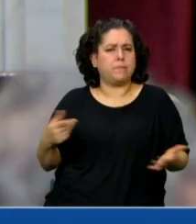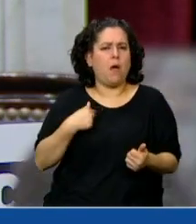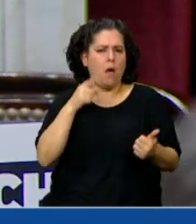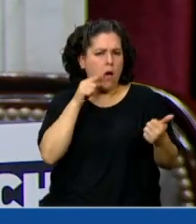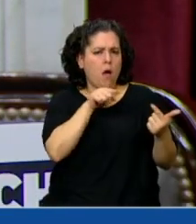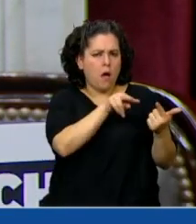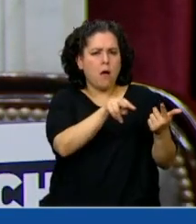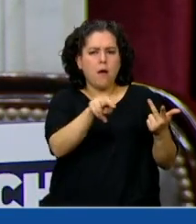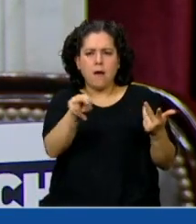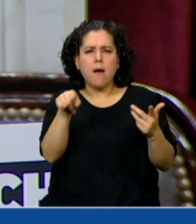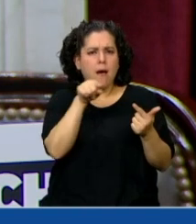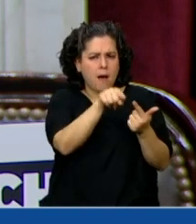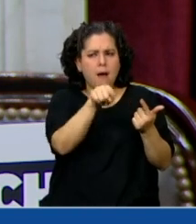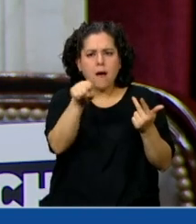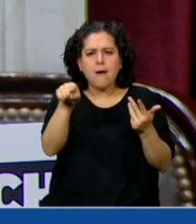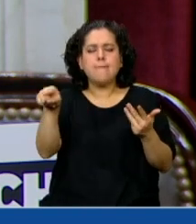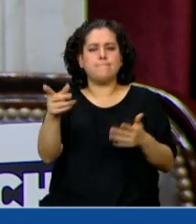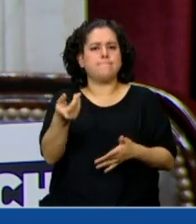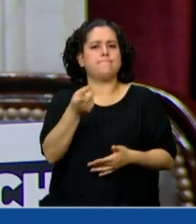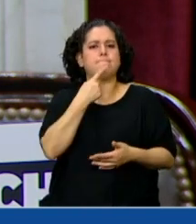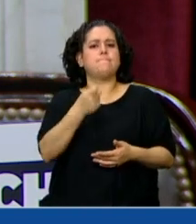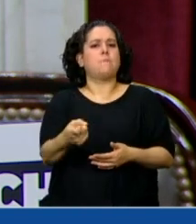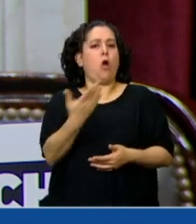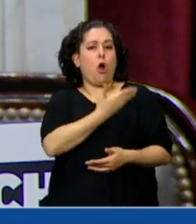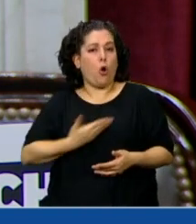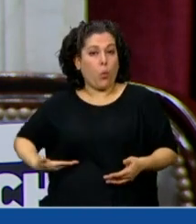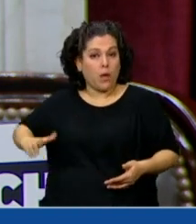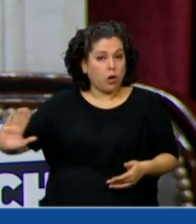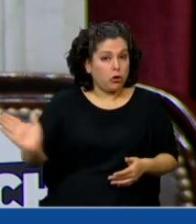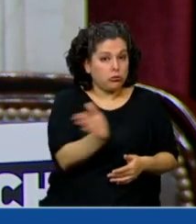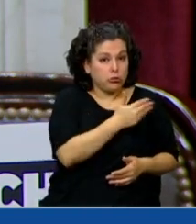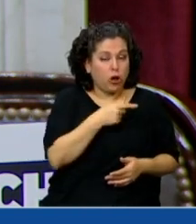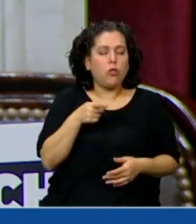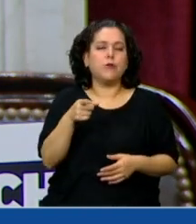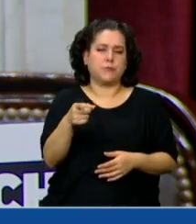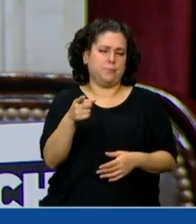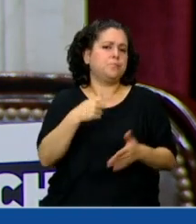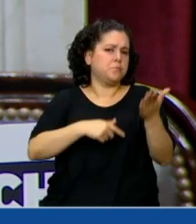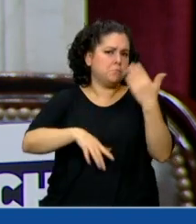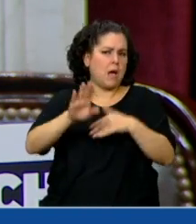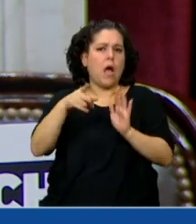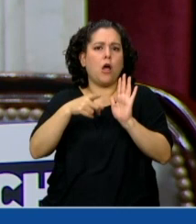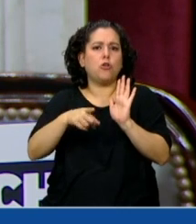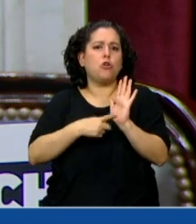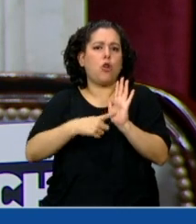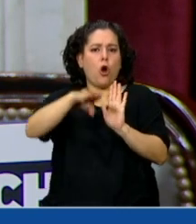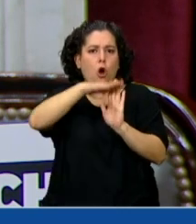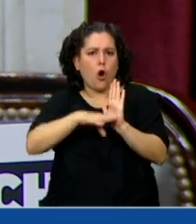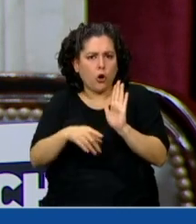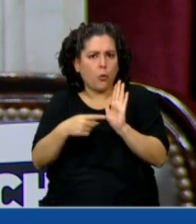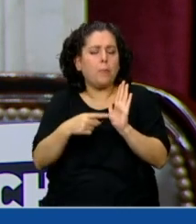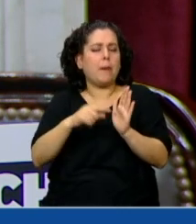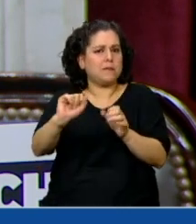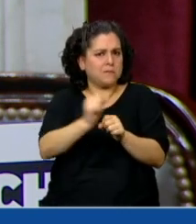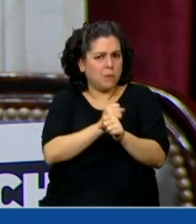efectivamente todos los gobiernos que han pasado más allá de las... incluso las normas que aprueben, no toman medidas